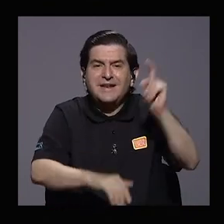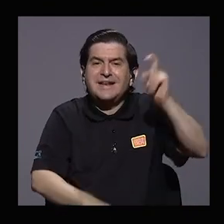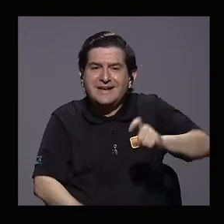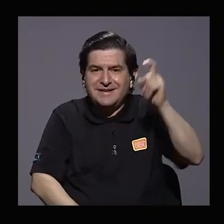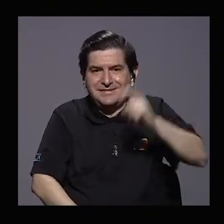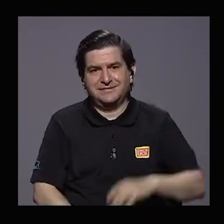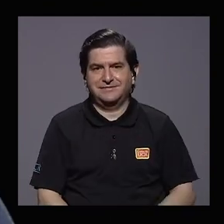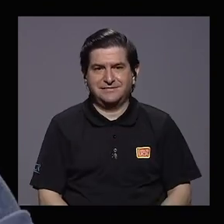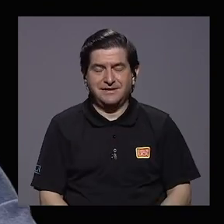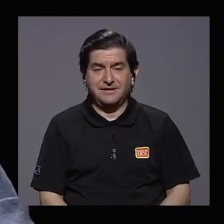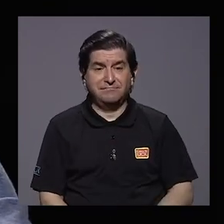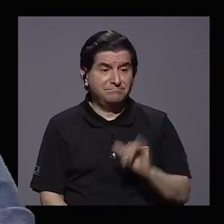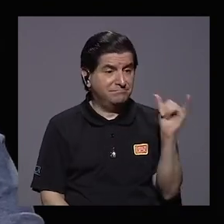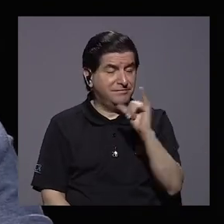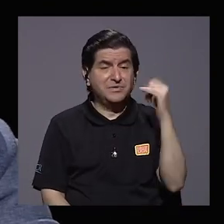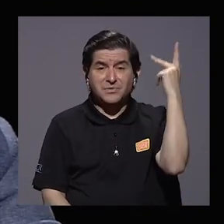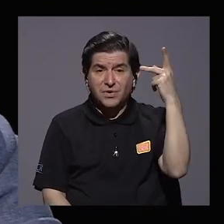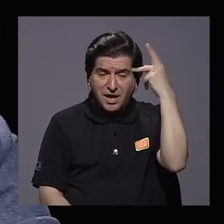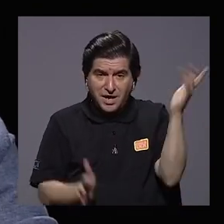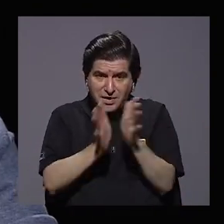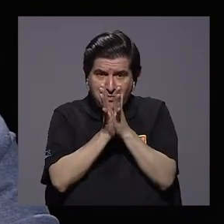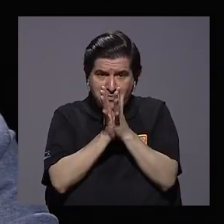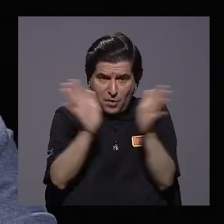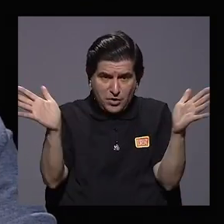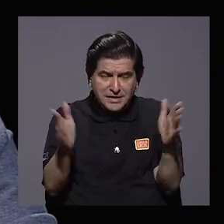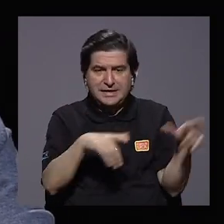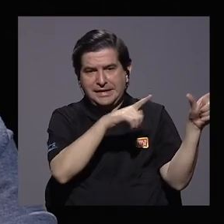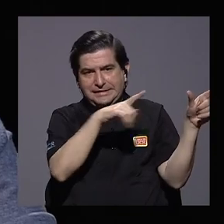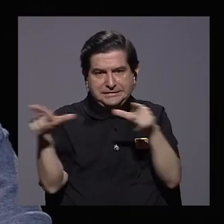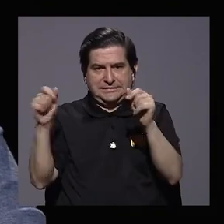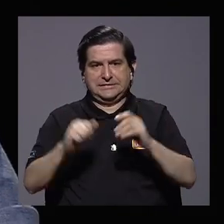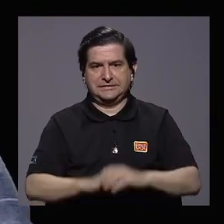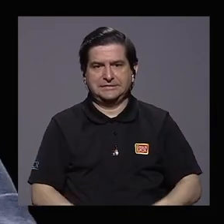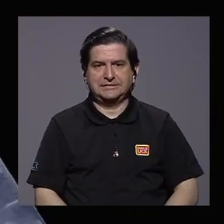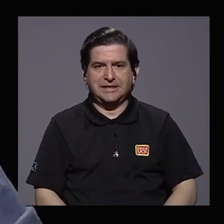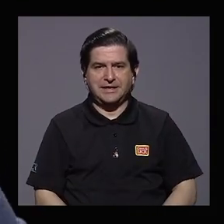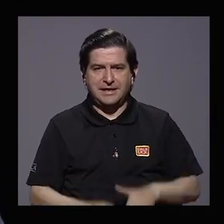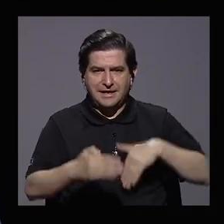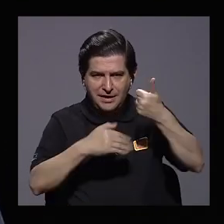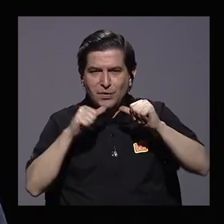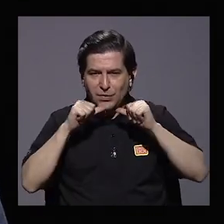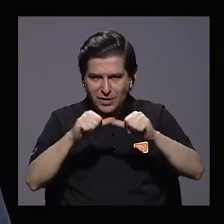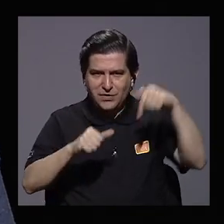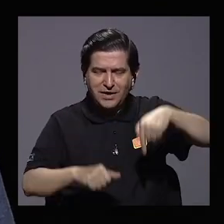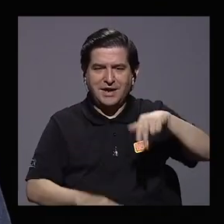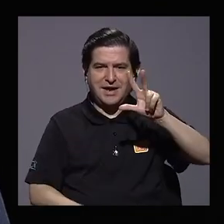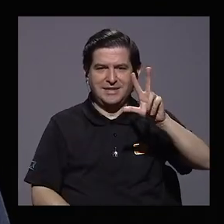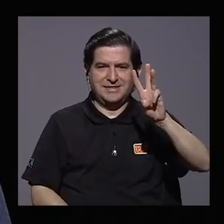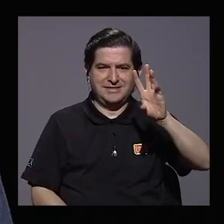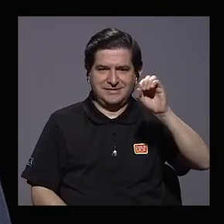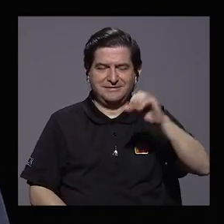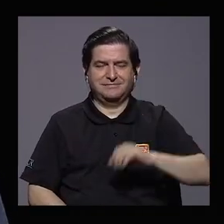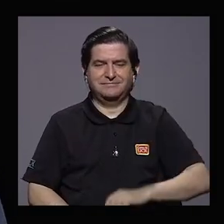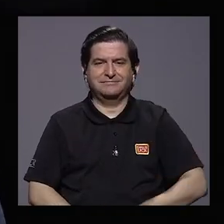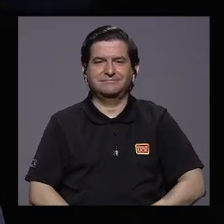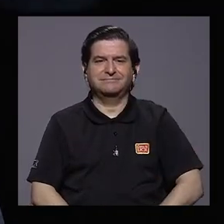necesitamos que también la política pública esté dispuesta a eso. Ya casi regresamos. Estamos en 360.